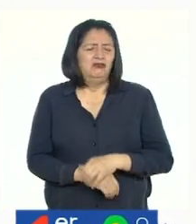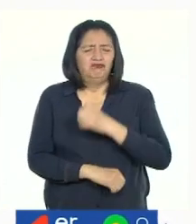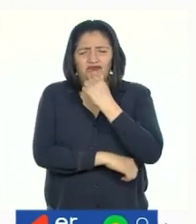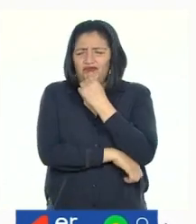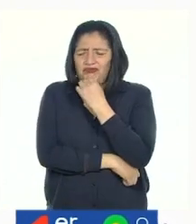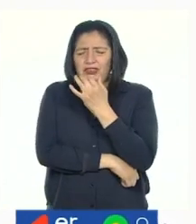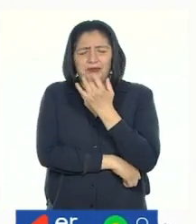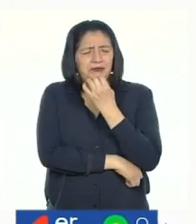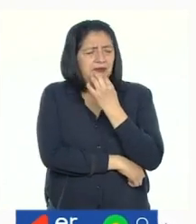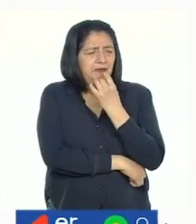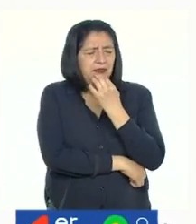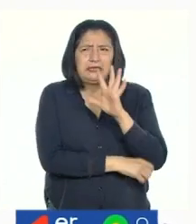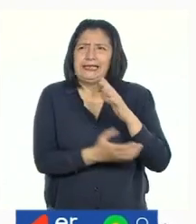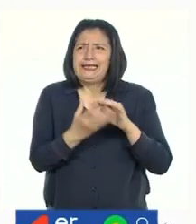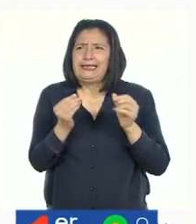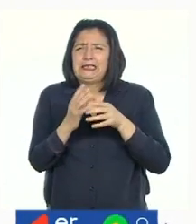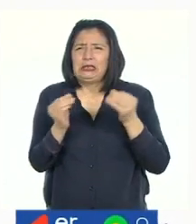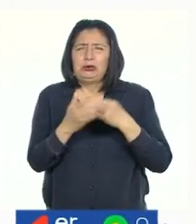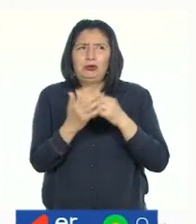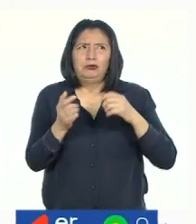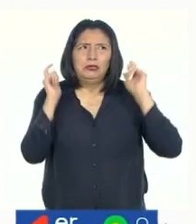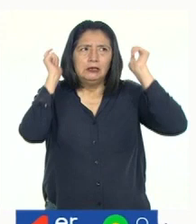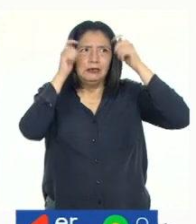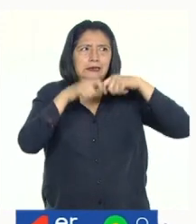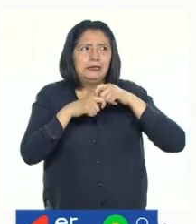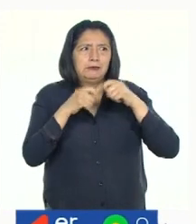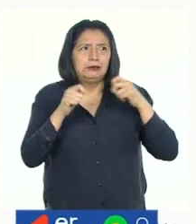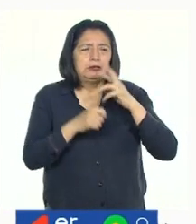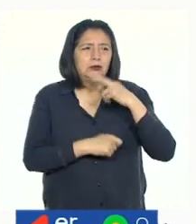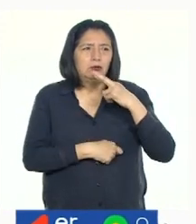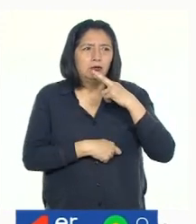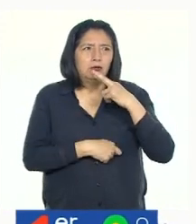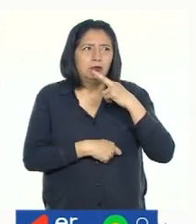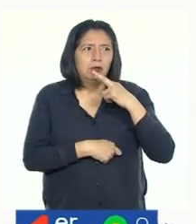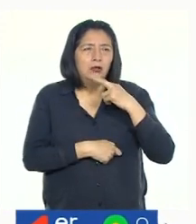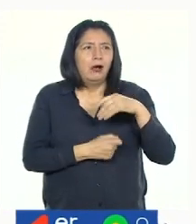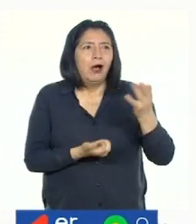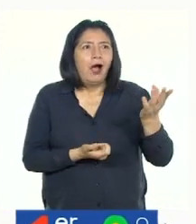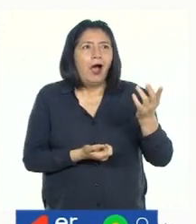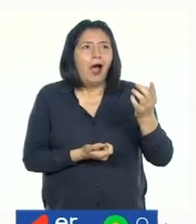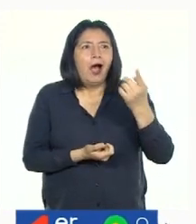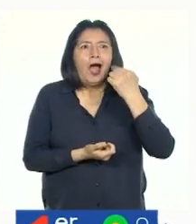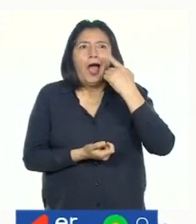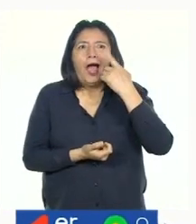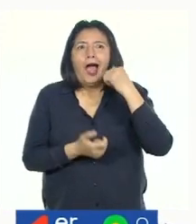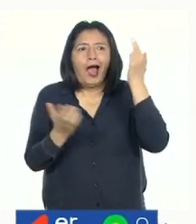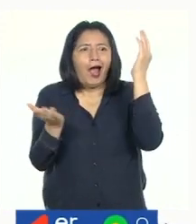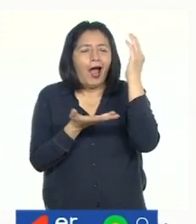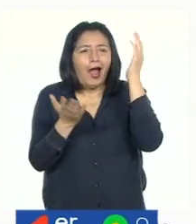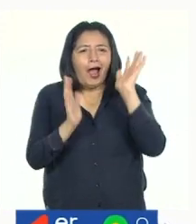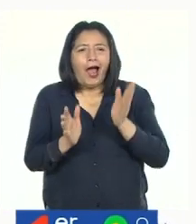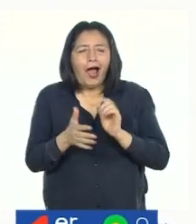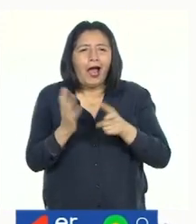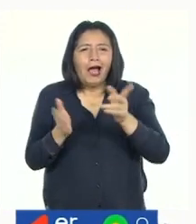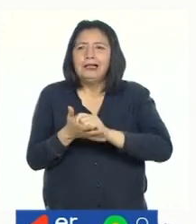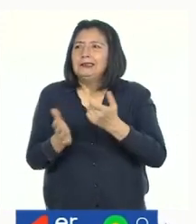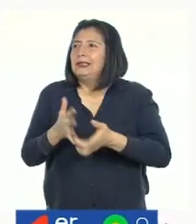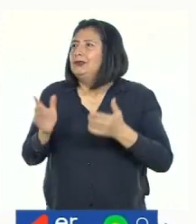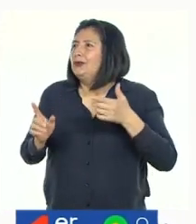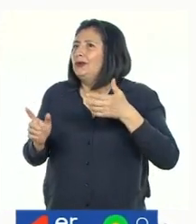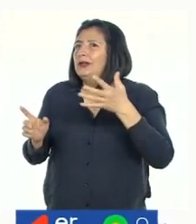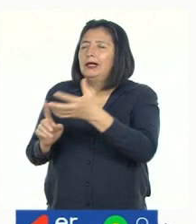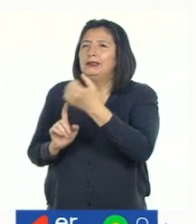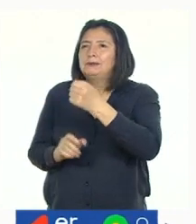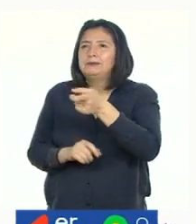A ver... En el cuento de la caperucita roja, el cazador atrapa al lobo. ¡Nos hace falta un cazador!